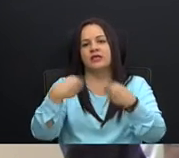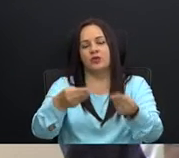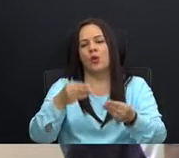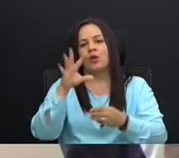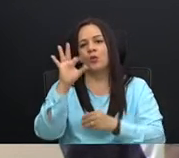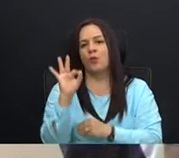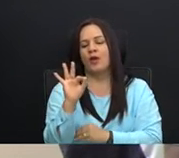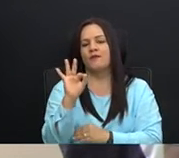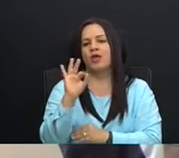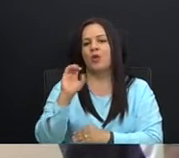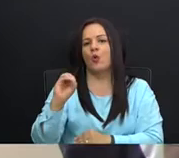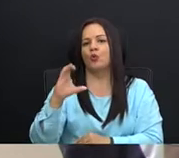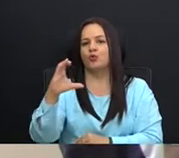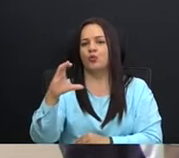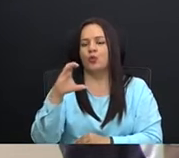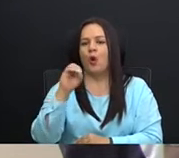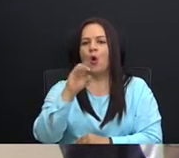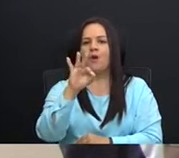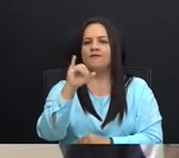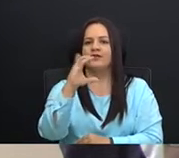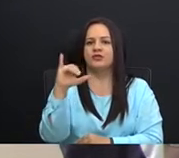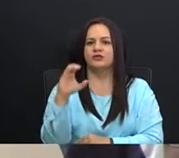octubre, y el oficio es,